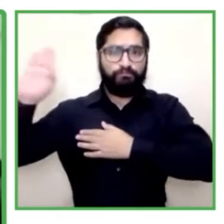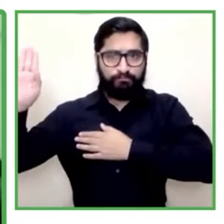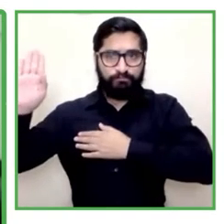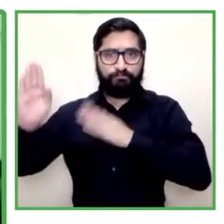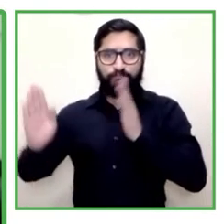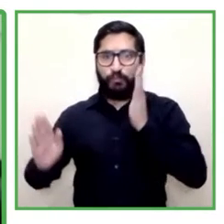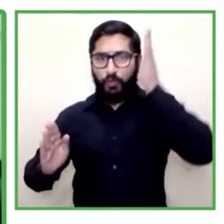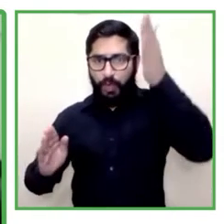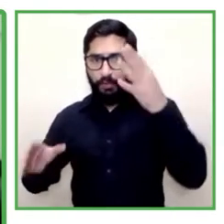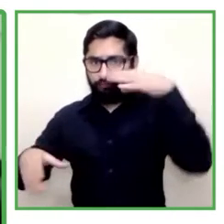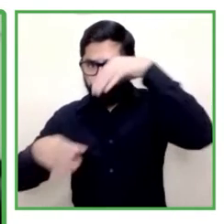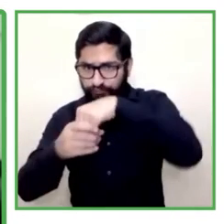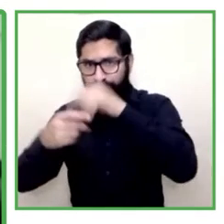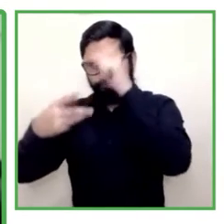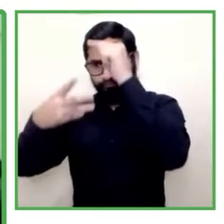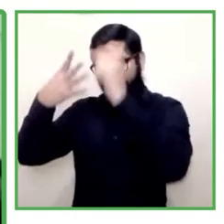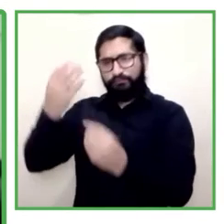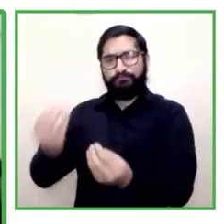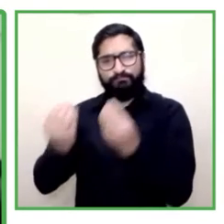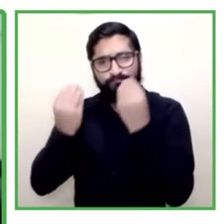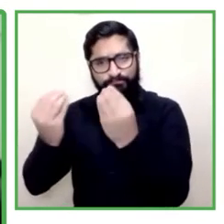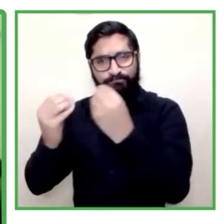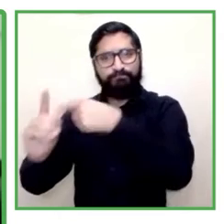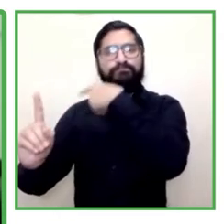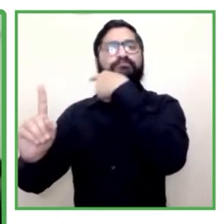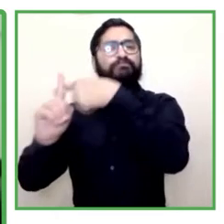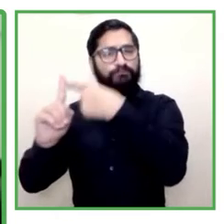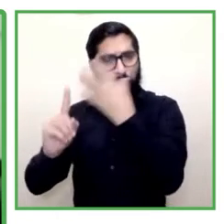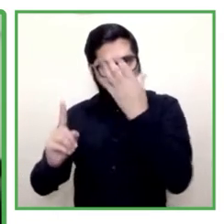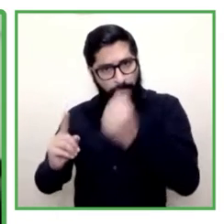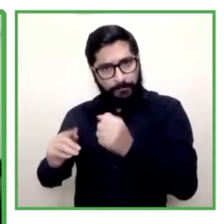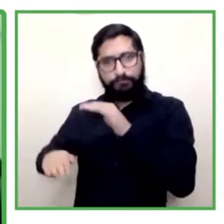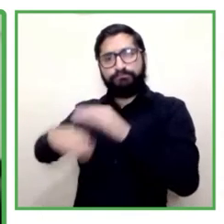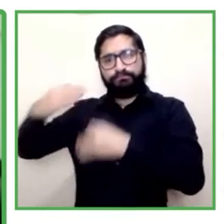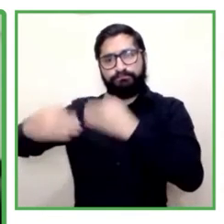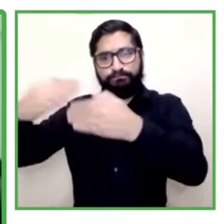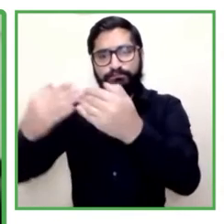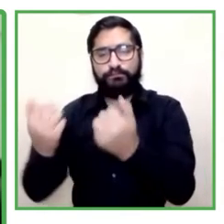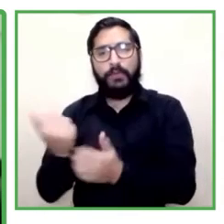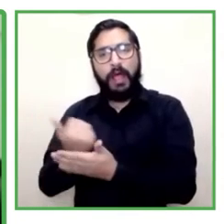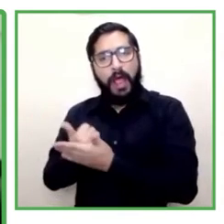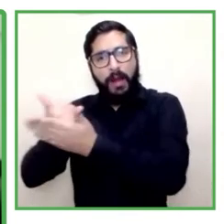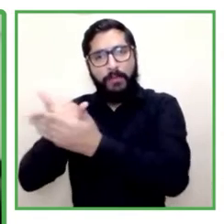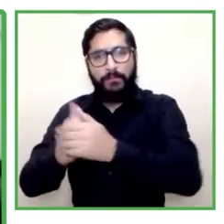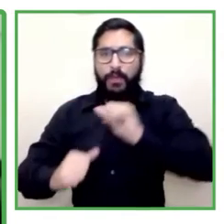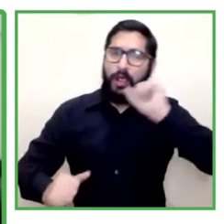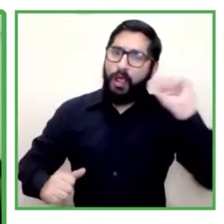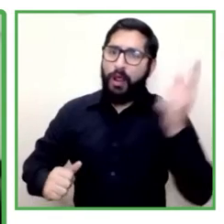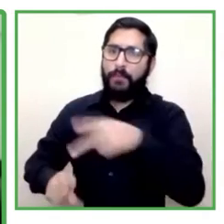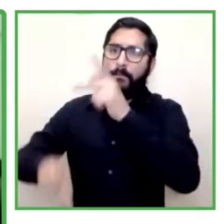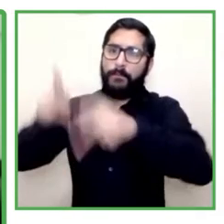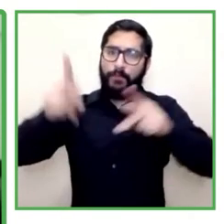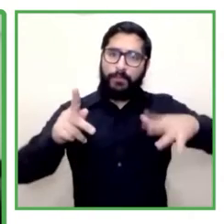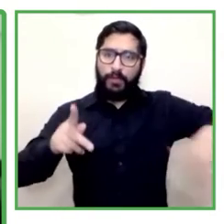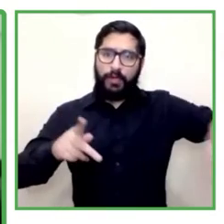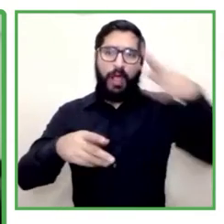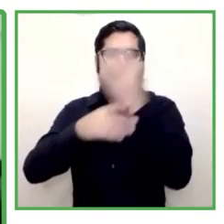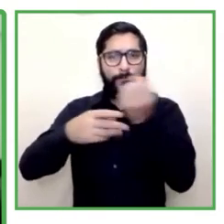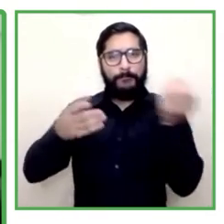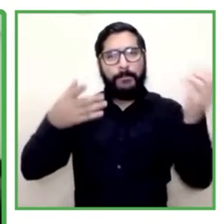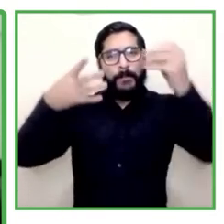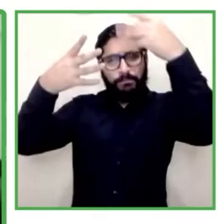para atender a toda la población. Necesitamos desarrollar más cualidades en estos actores públicos. Este